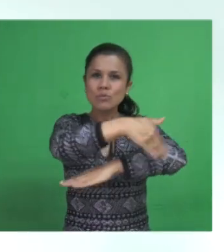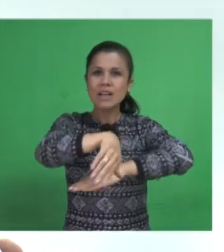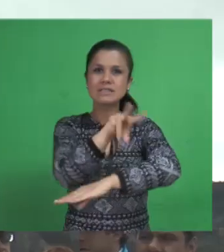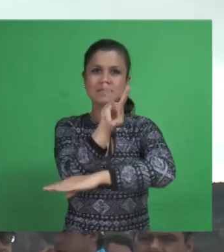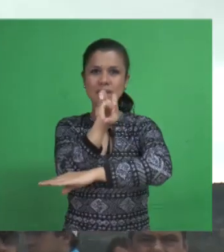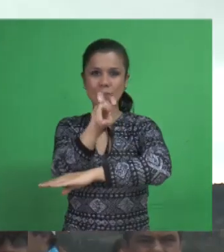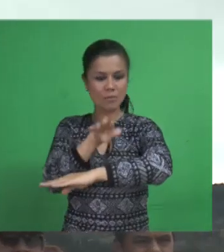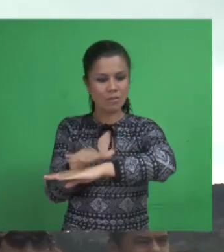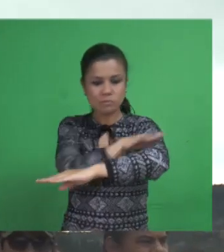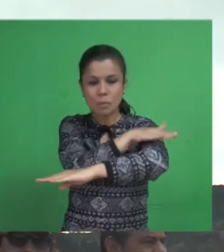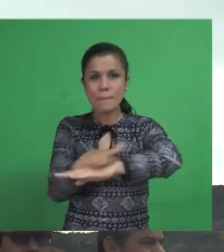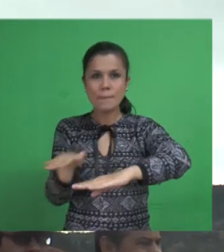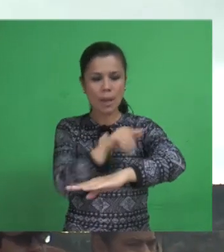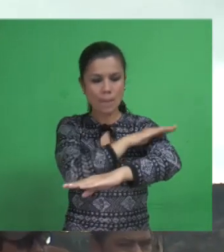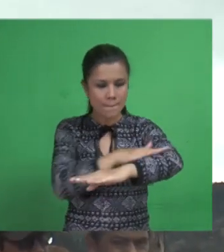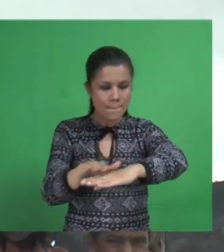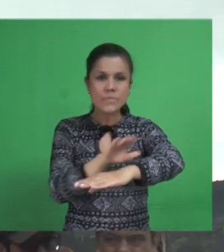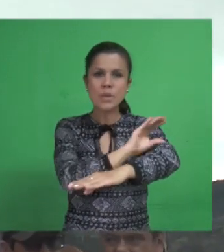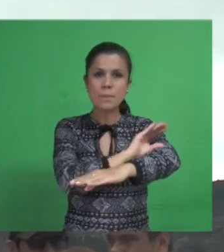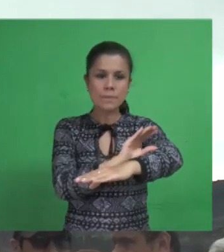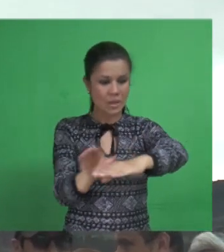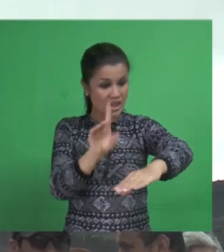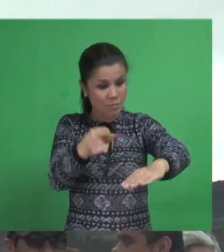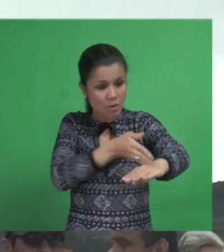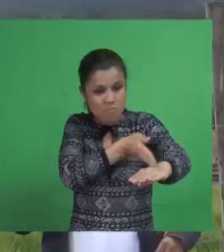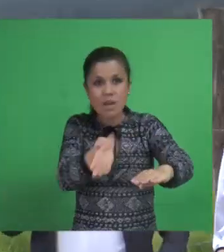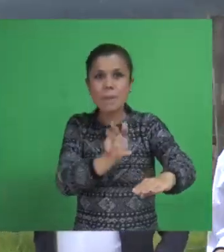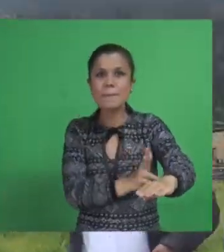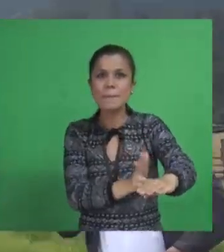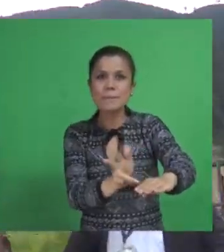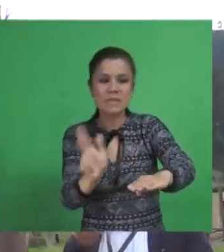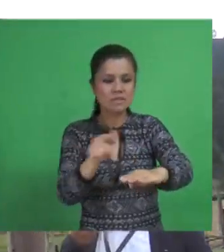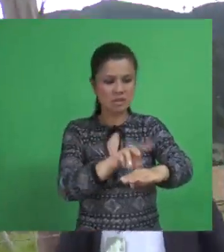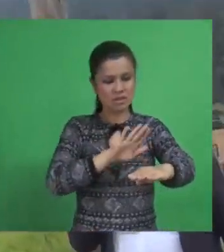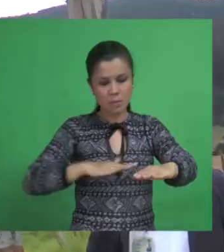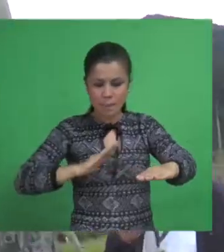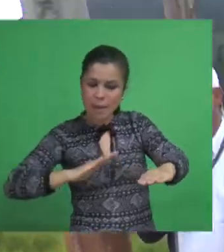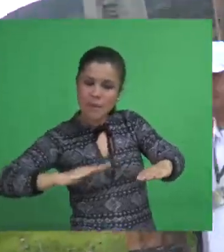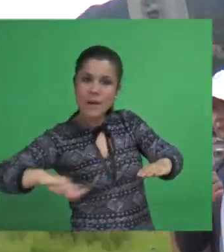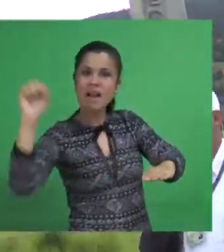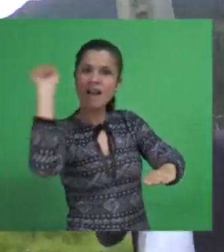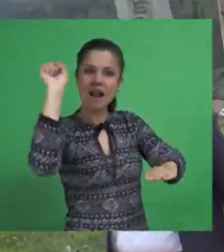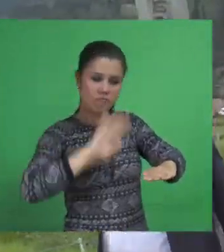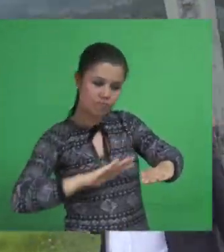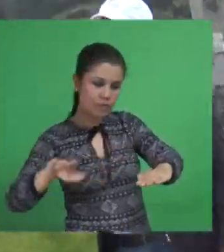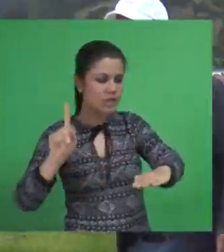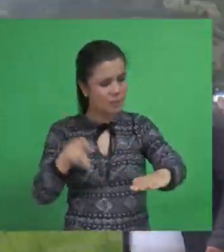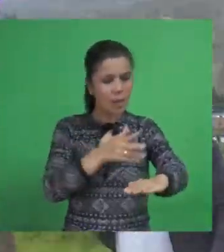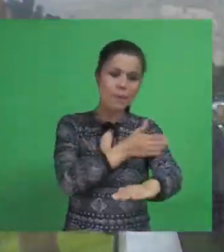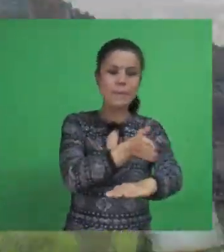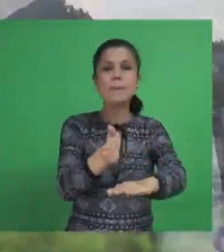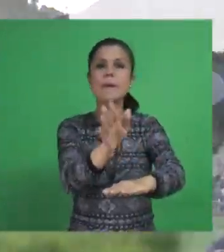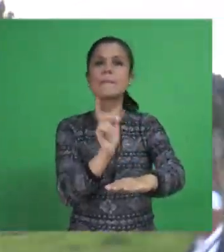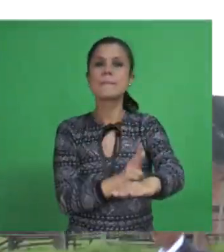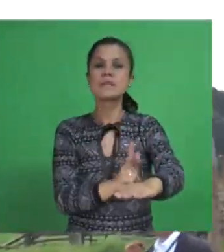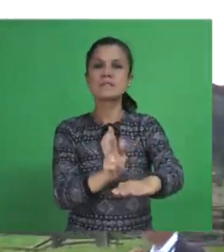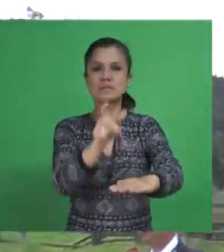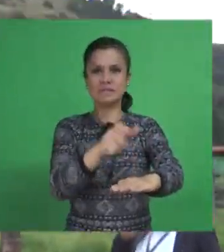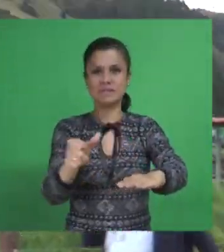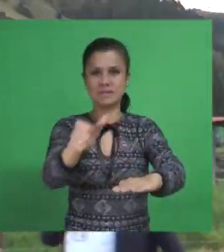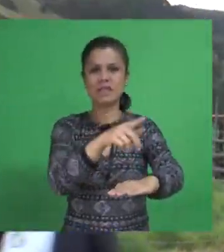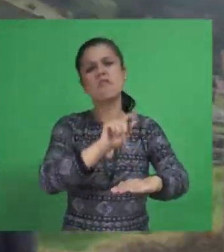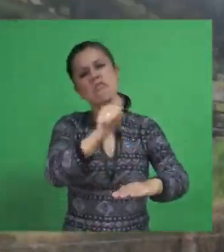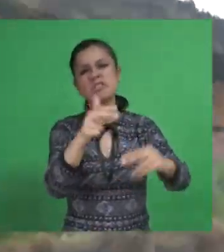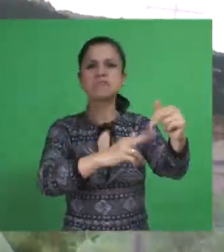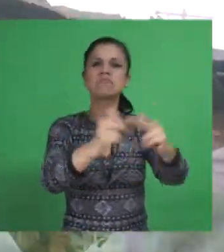Carrera Séptima. La obra contempló la construcción de andenes en Adoquín, bahías de parqueo, senderos peatonales y otras obras de urbanismo.